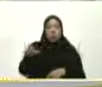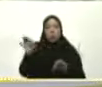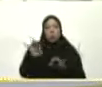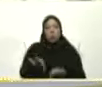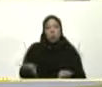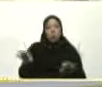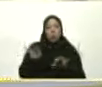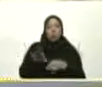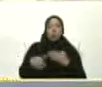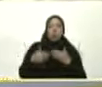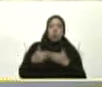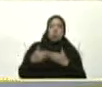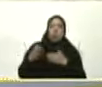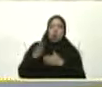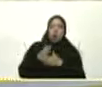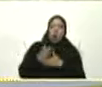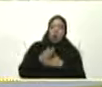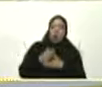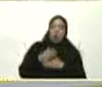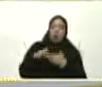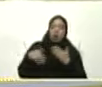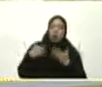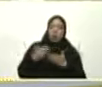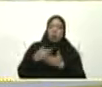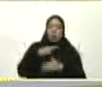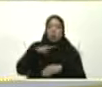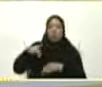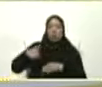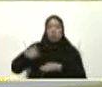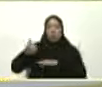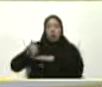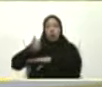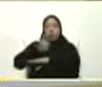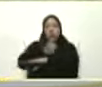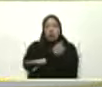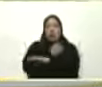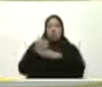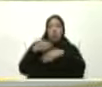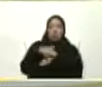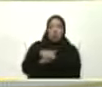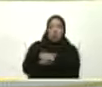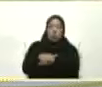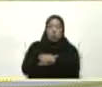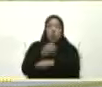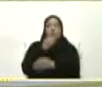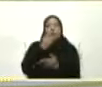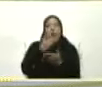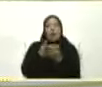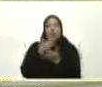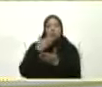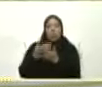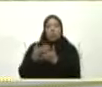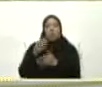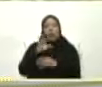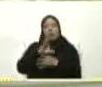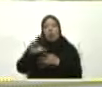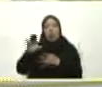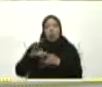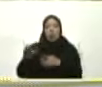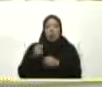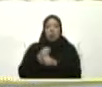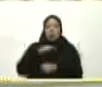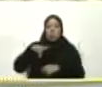que En combinación Con nuestra Autoridad Interna Y con la Gratitud Que nos Caracteriza